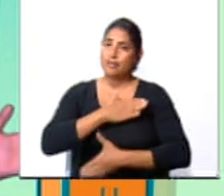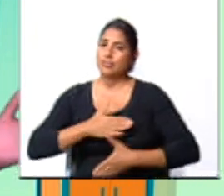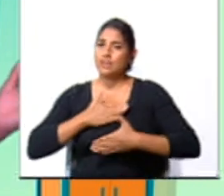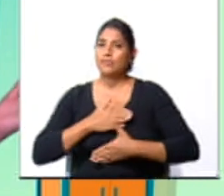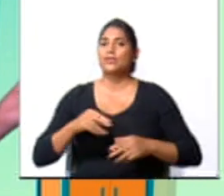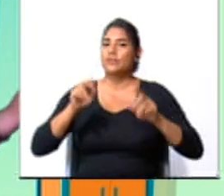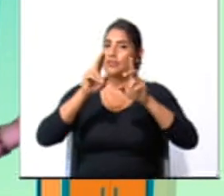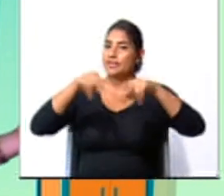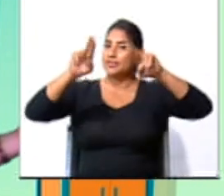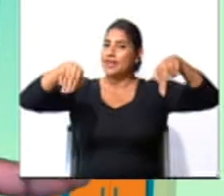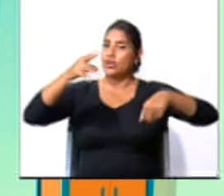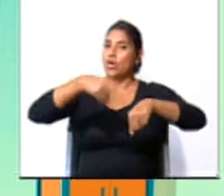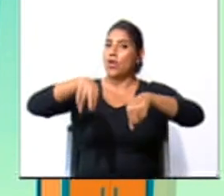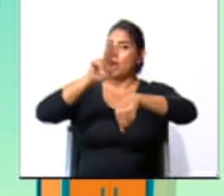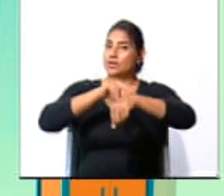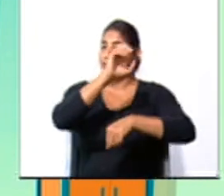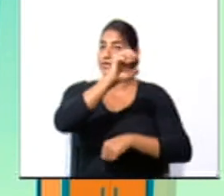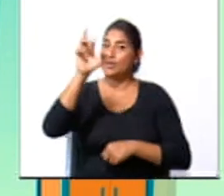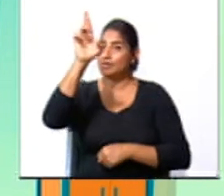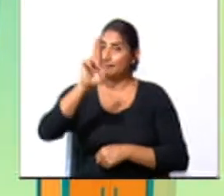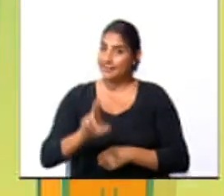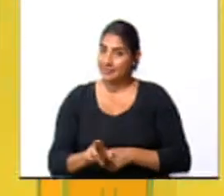del Teatro Nacional de Costa Rica.